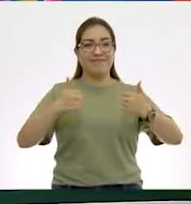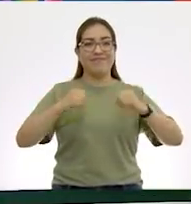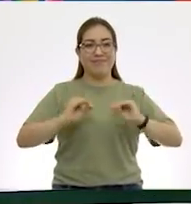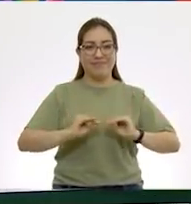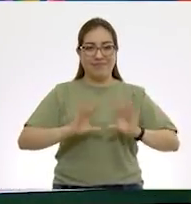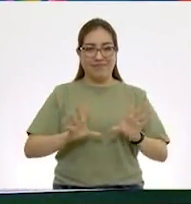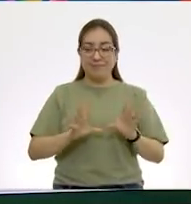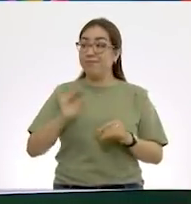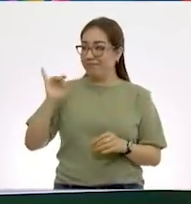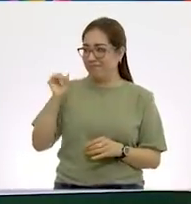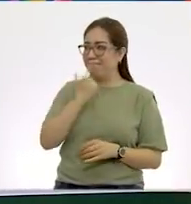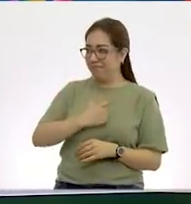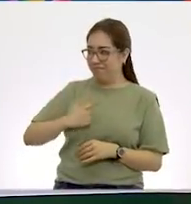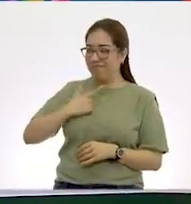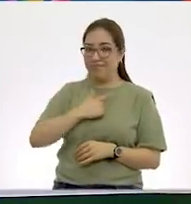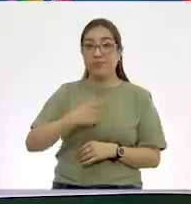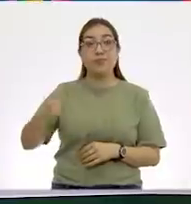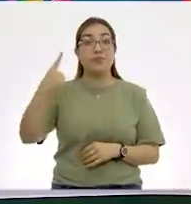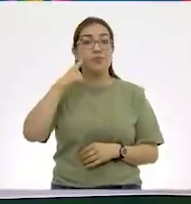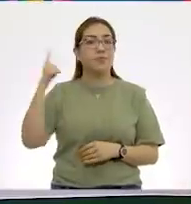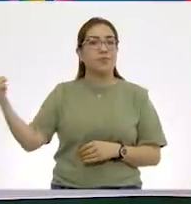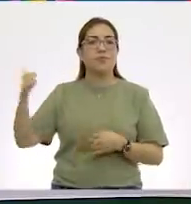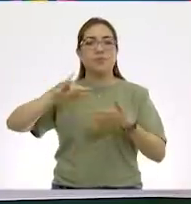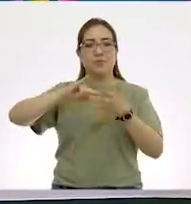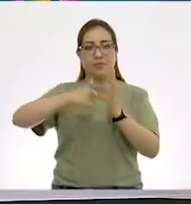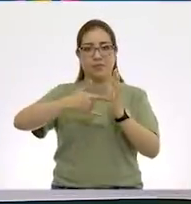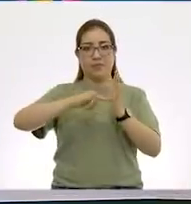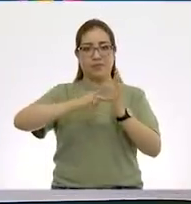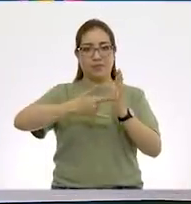Me gusta, me gusta la idea. Vean este reloj.